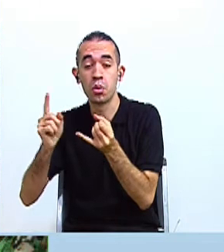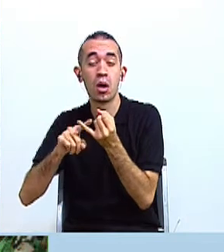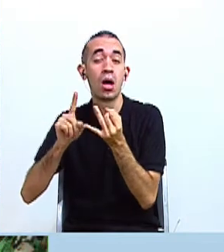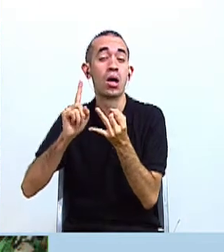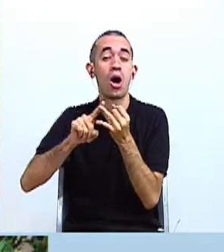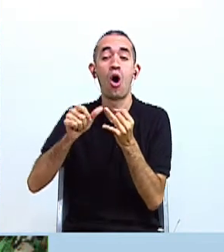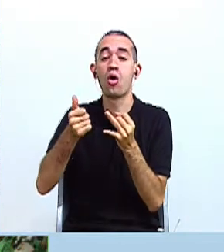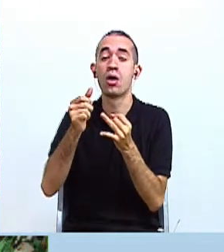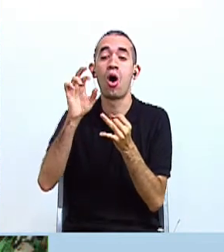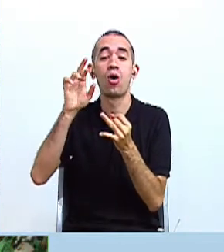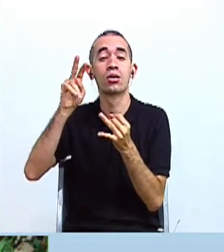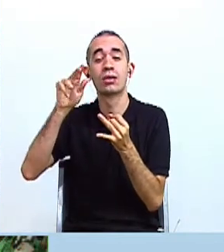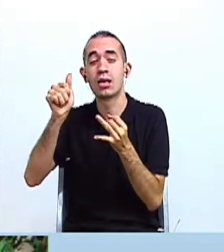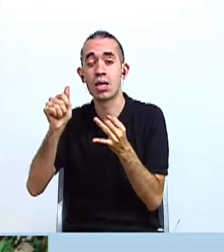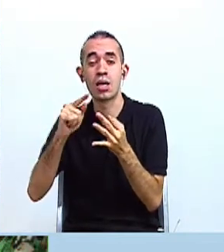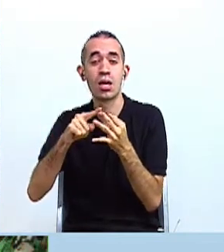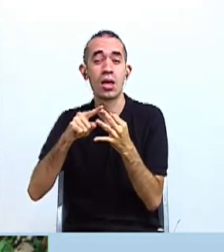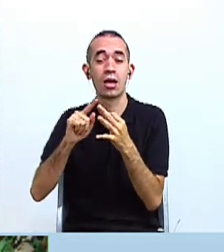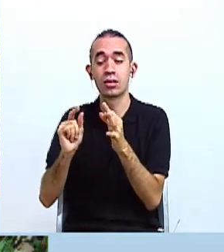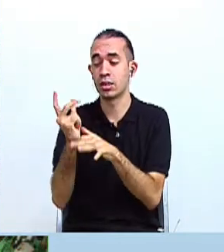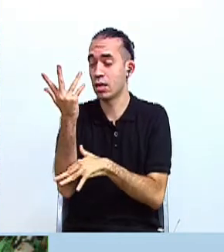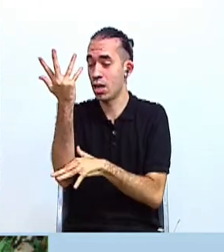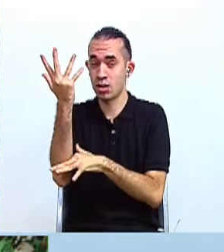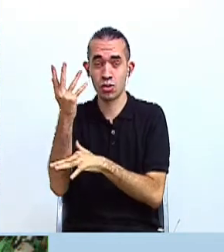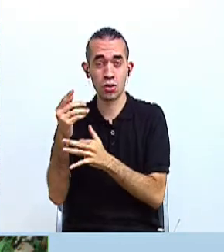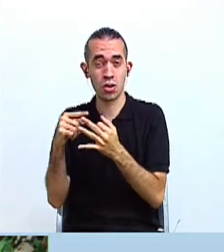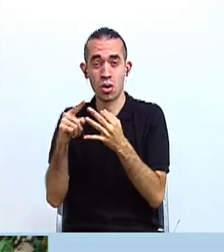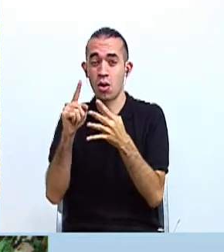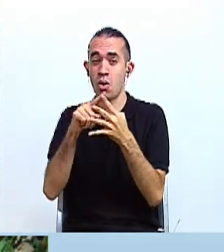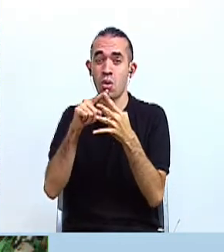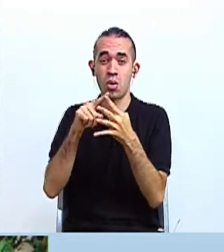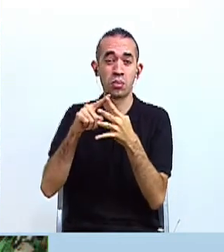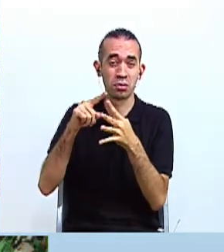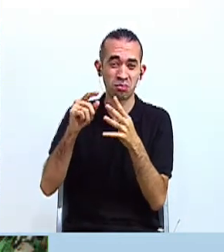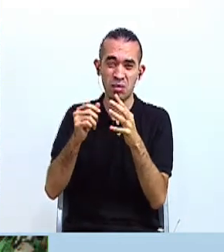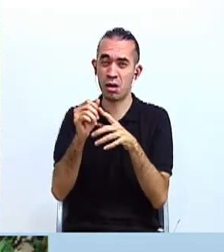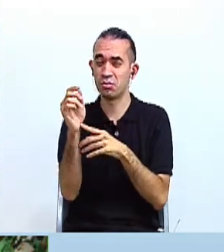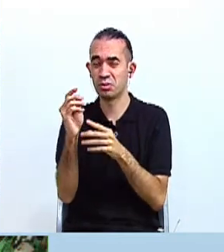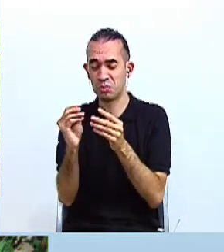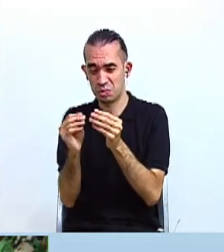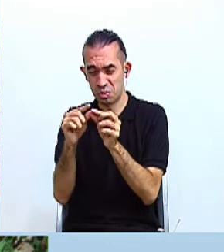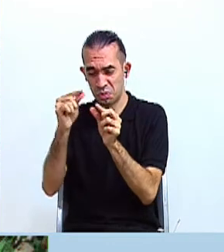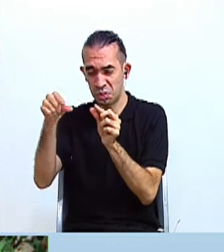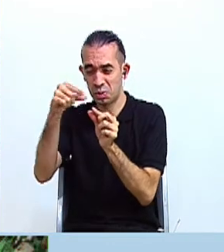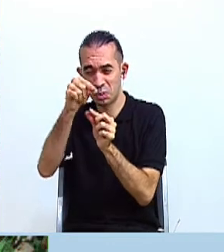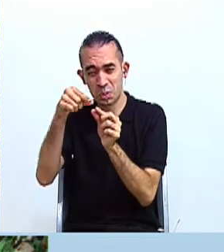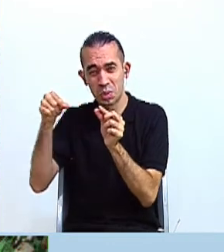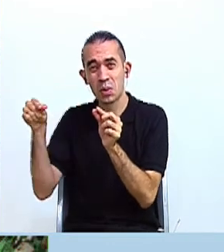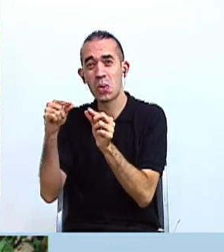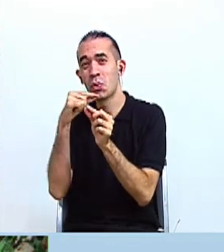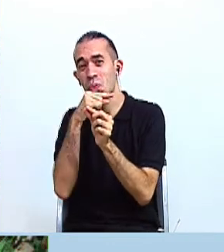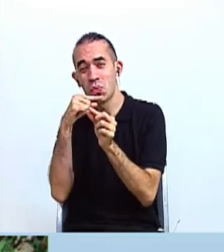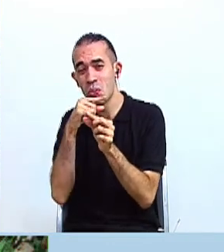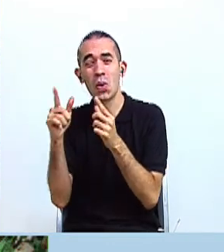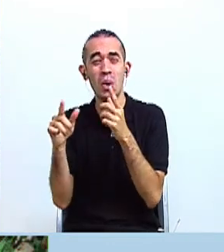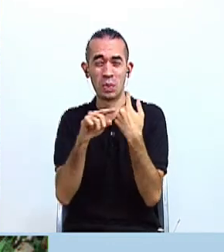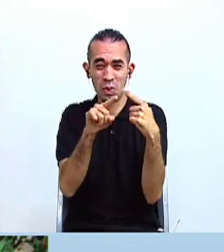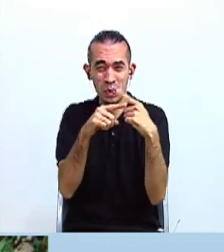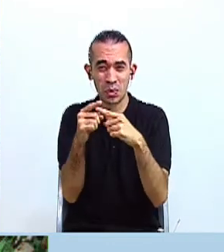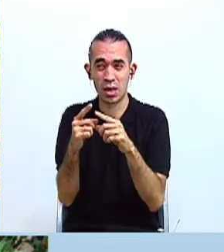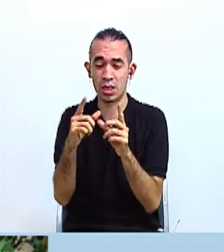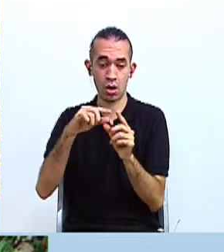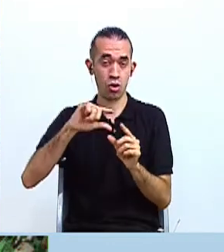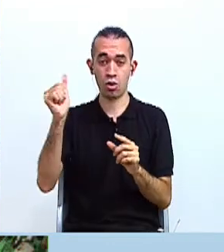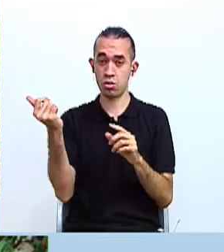el zacate de limón, la verbena, el hombre grande y muchas otras que se utilizaron y se siguen utilizando, no solo por